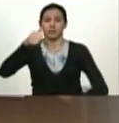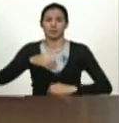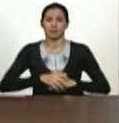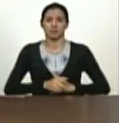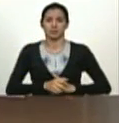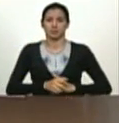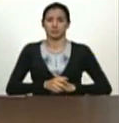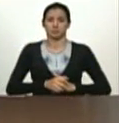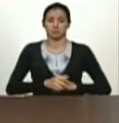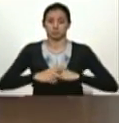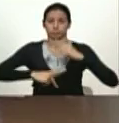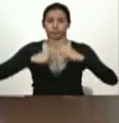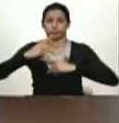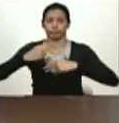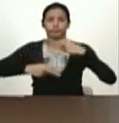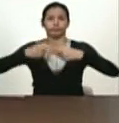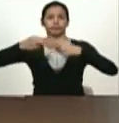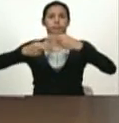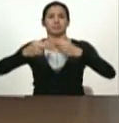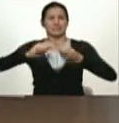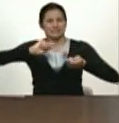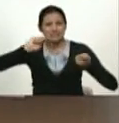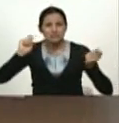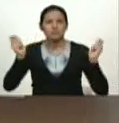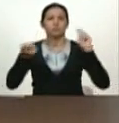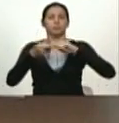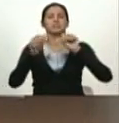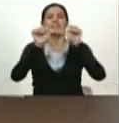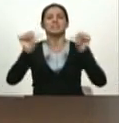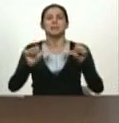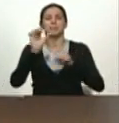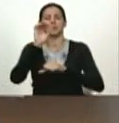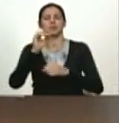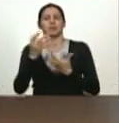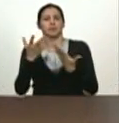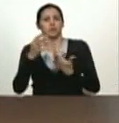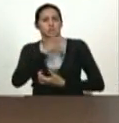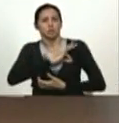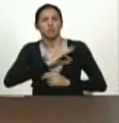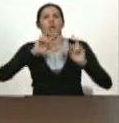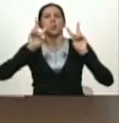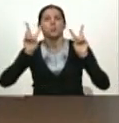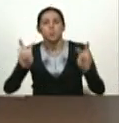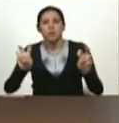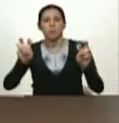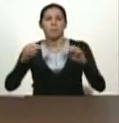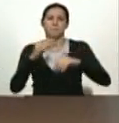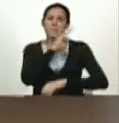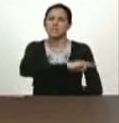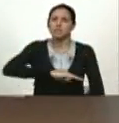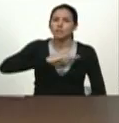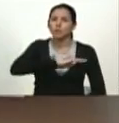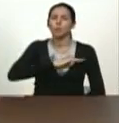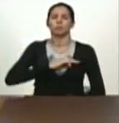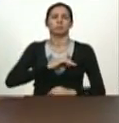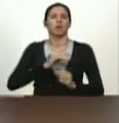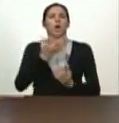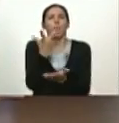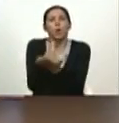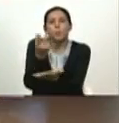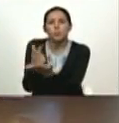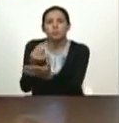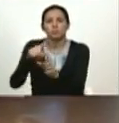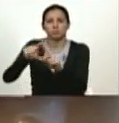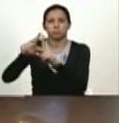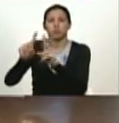del proceso de construcción del nuevo modelo social, del nuevo Estado social, de las misiones, de las comunas, del